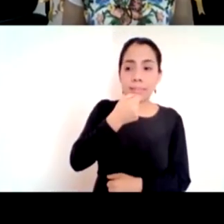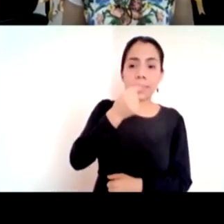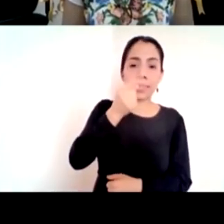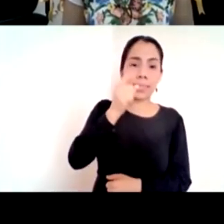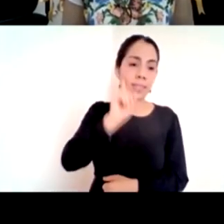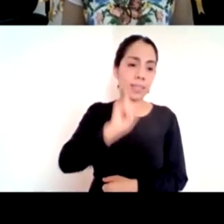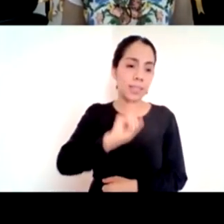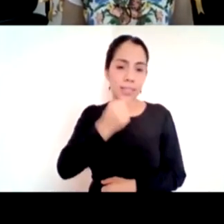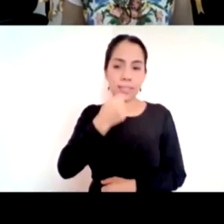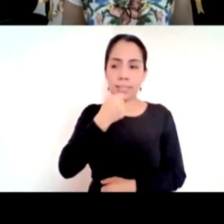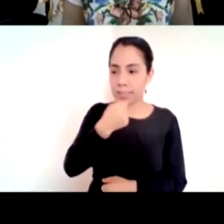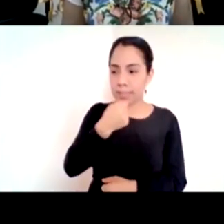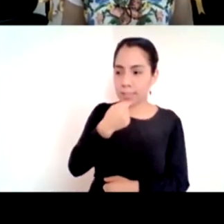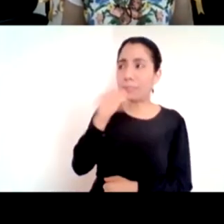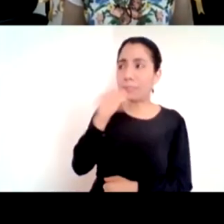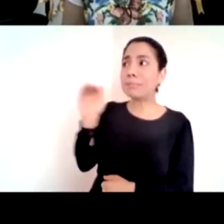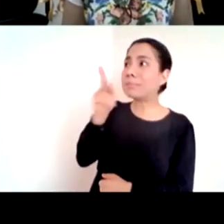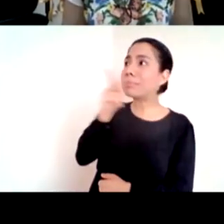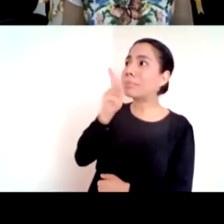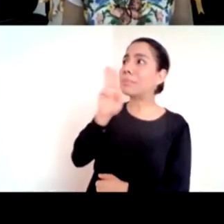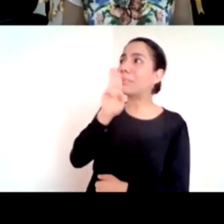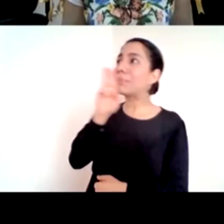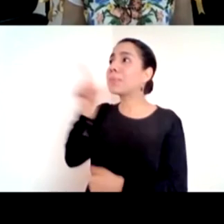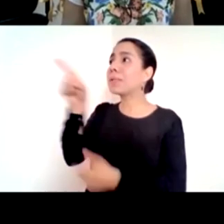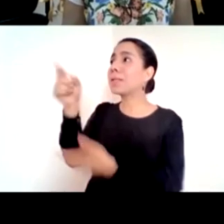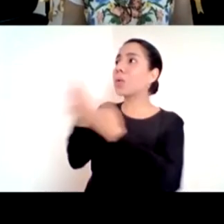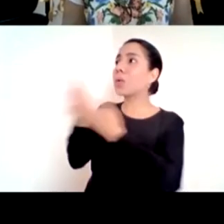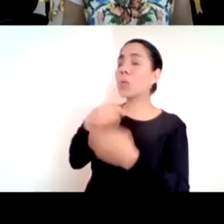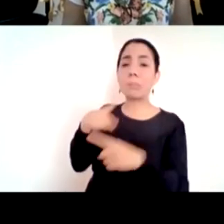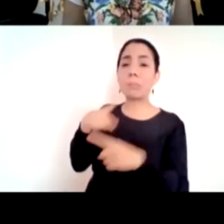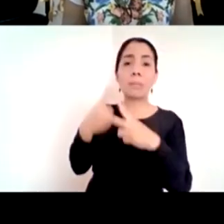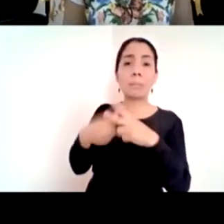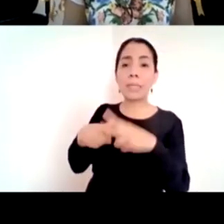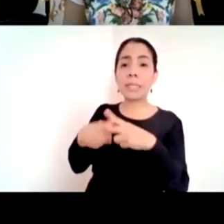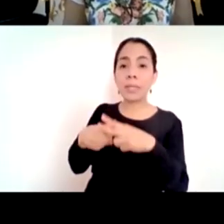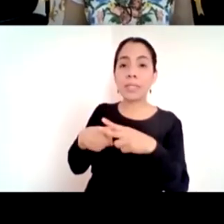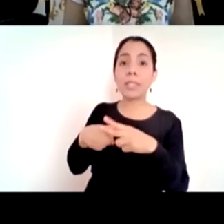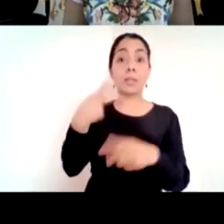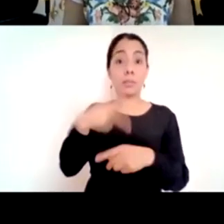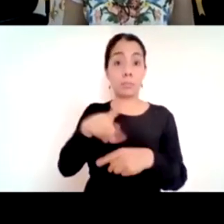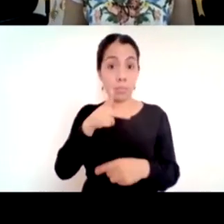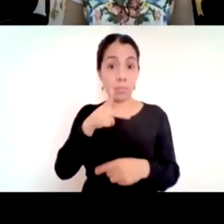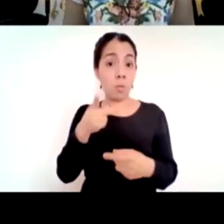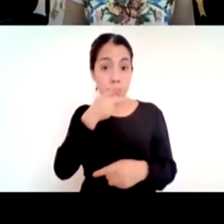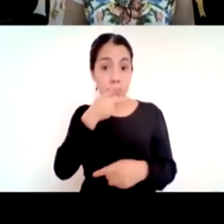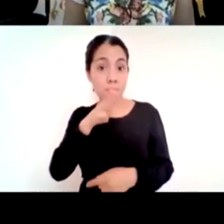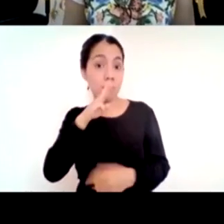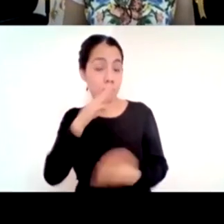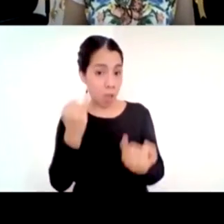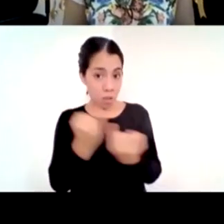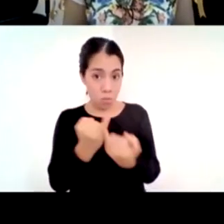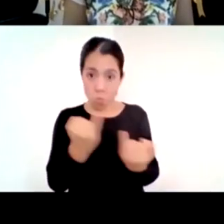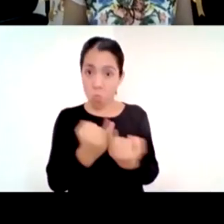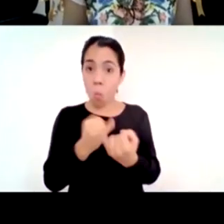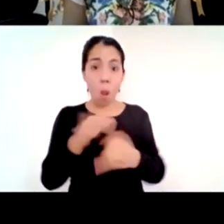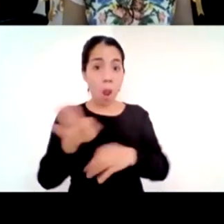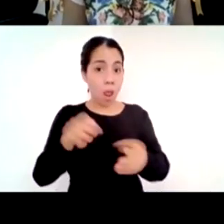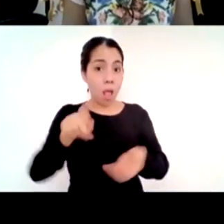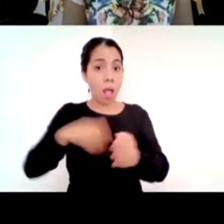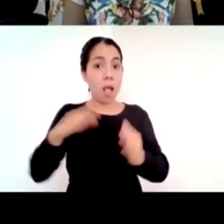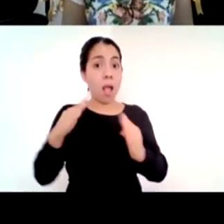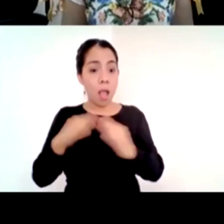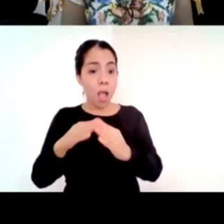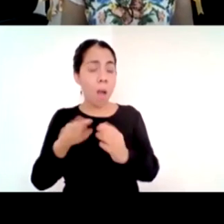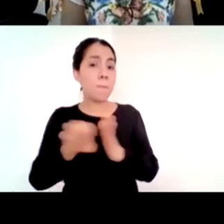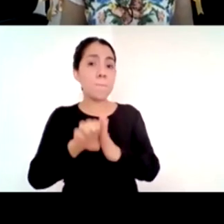y además tienes que estar cocinando y tienes que estar viendo ese día a día y se acabó el dinero para el